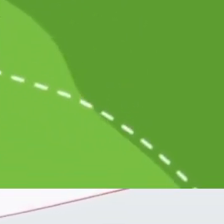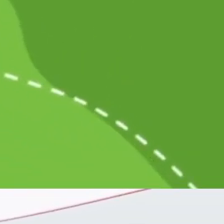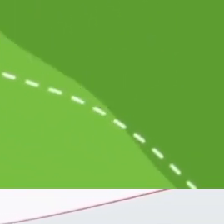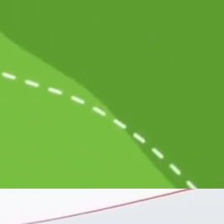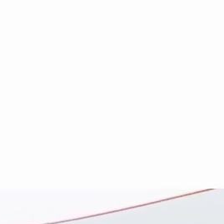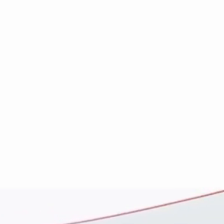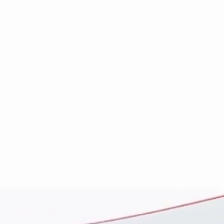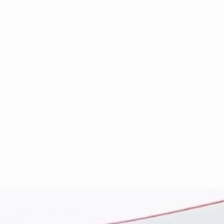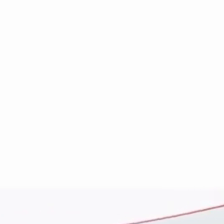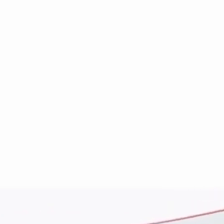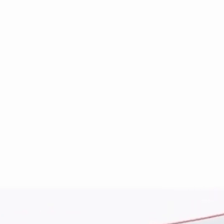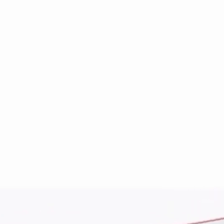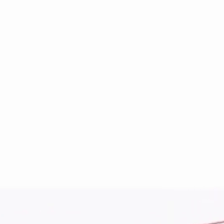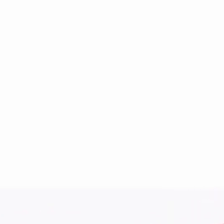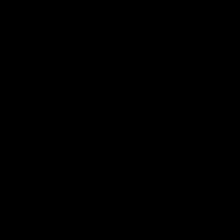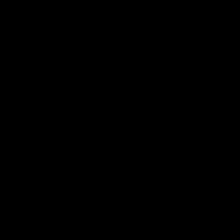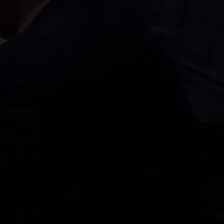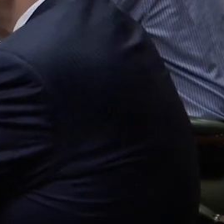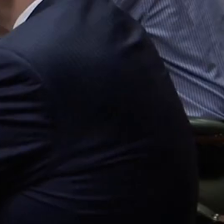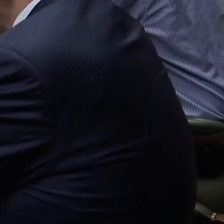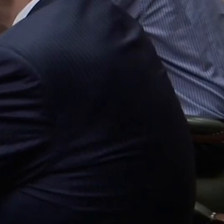acompaña de dónde vayas Unicaja Banco.